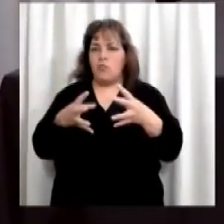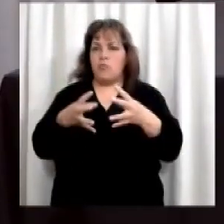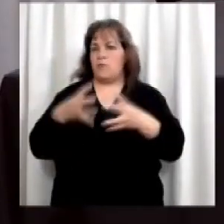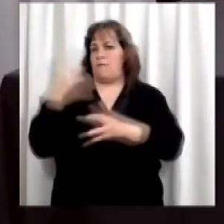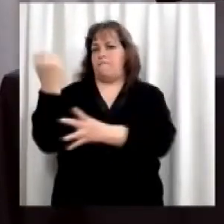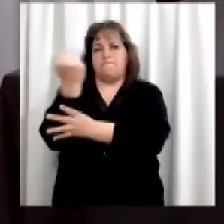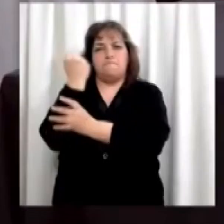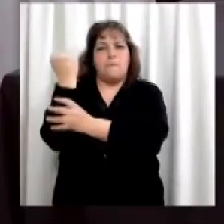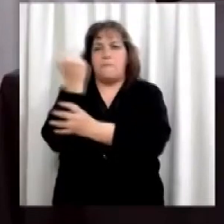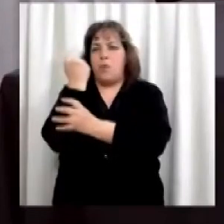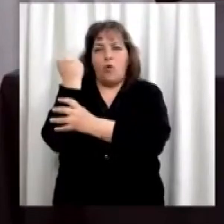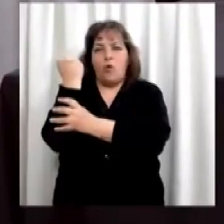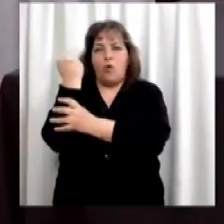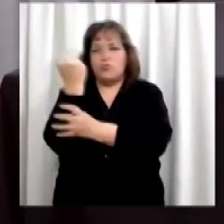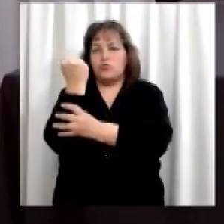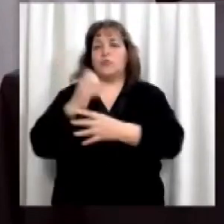eminencia.